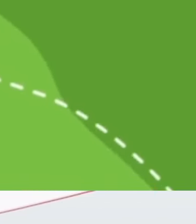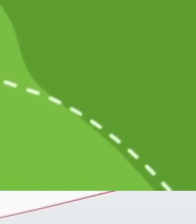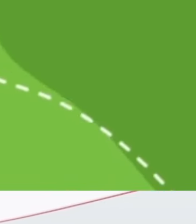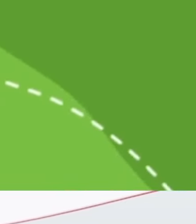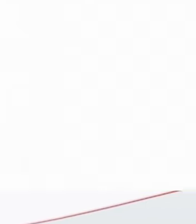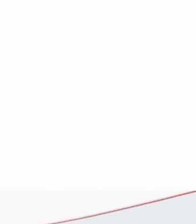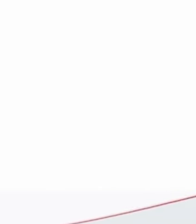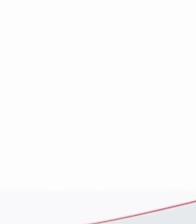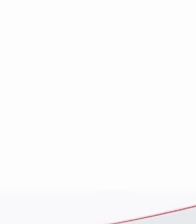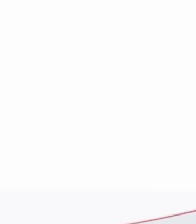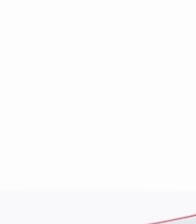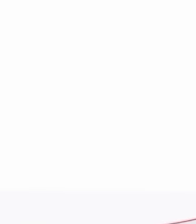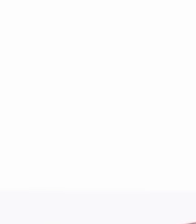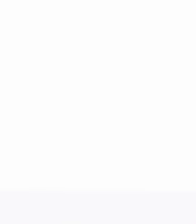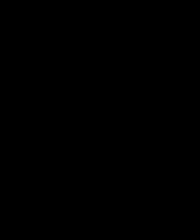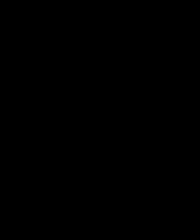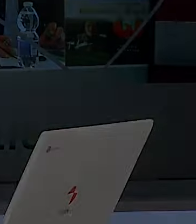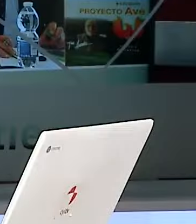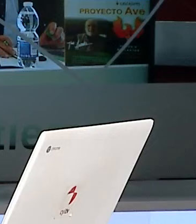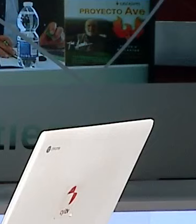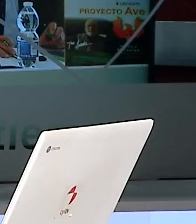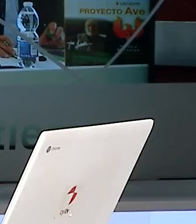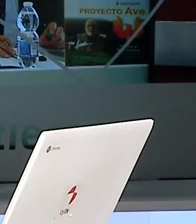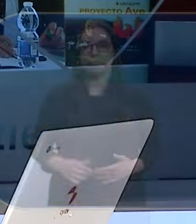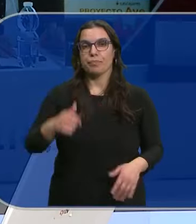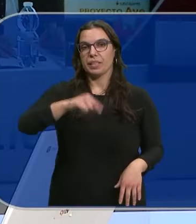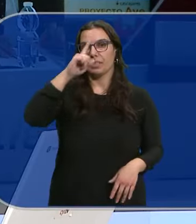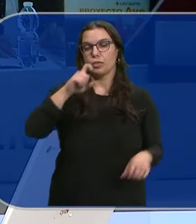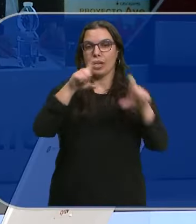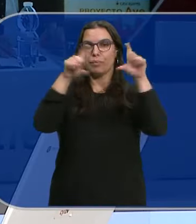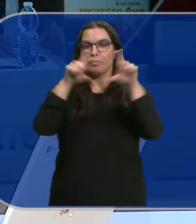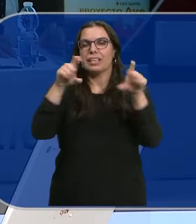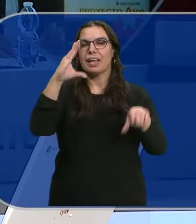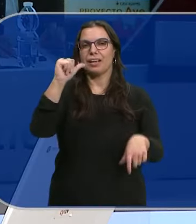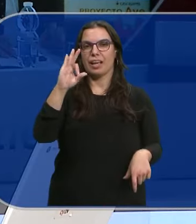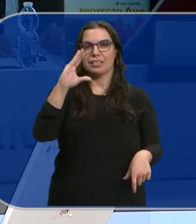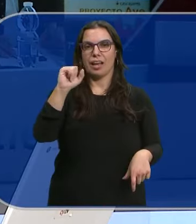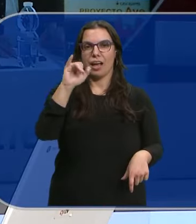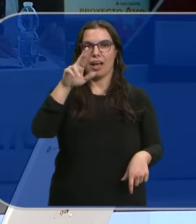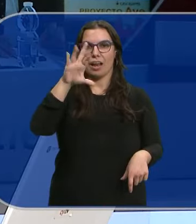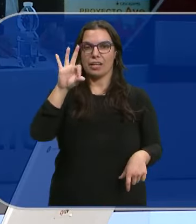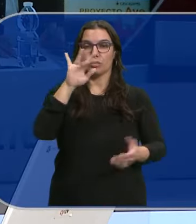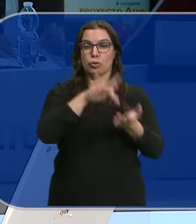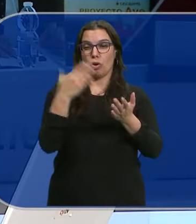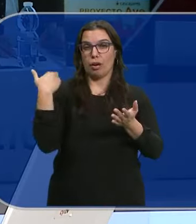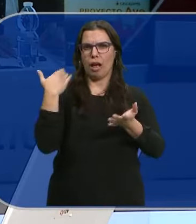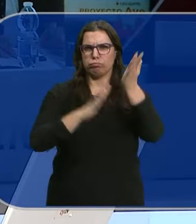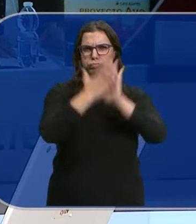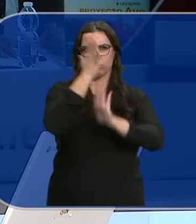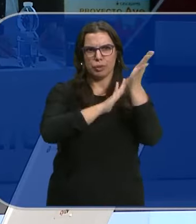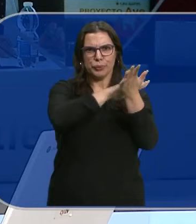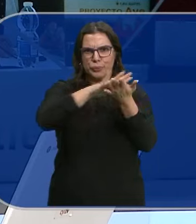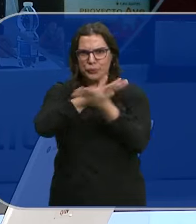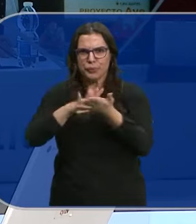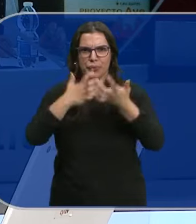acompaña De dónde vayas Unicaja Banco Este año La empresa Cascajares Ha resurgido Tras un grave incendio Que redujo a